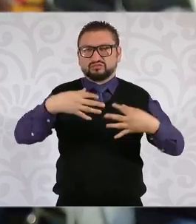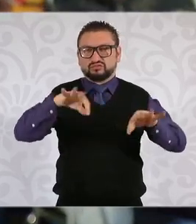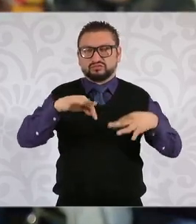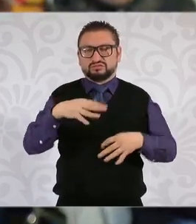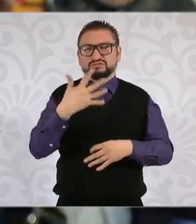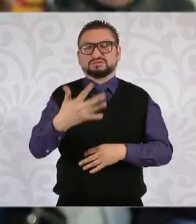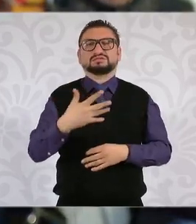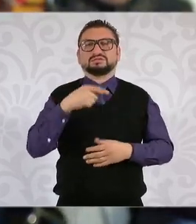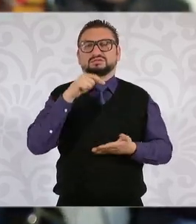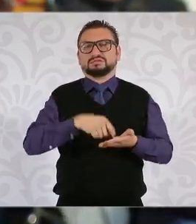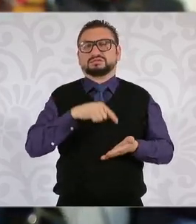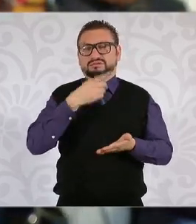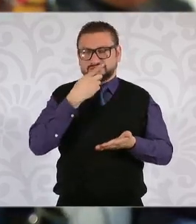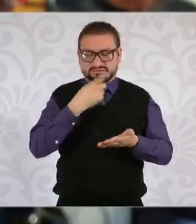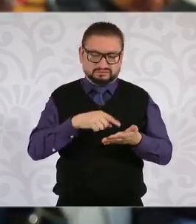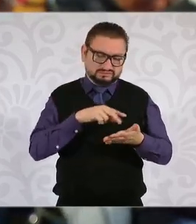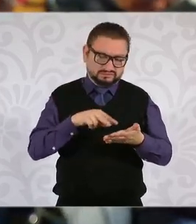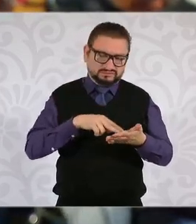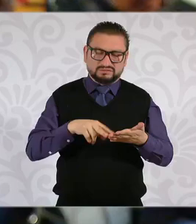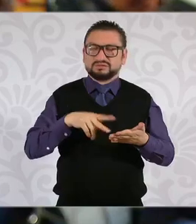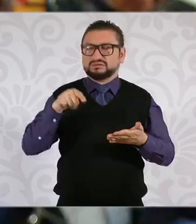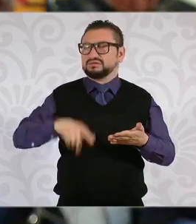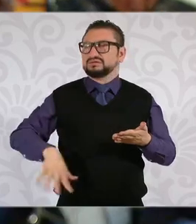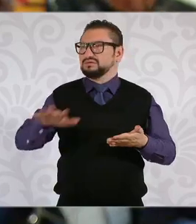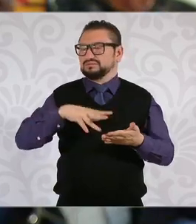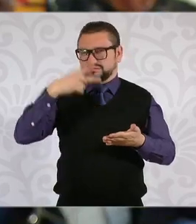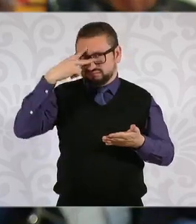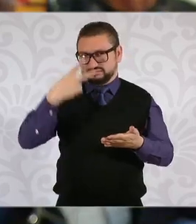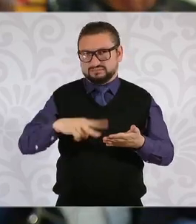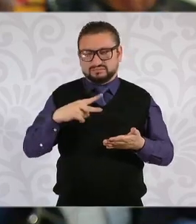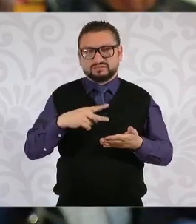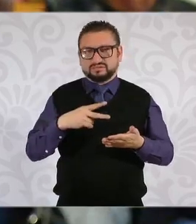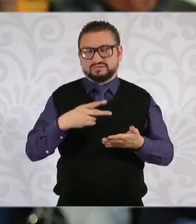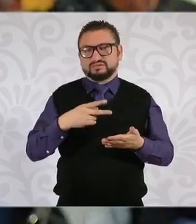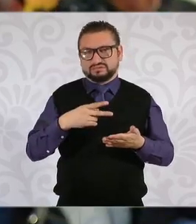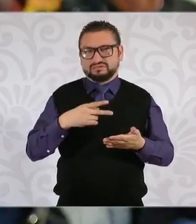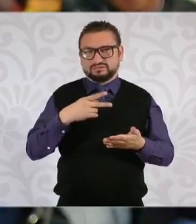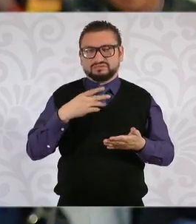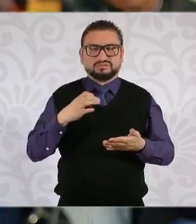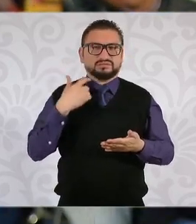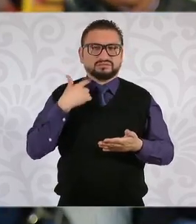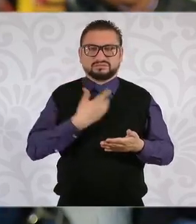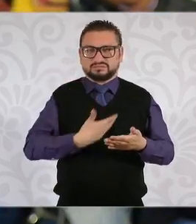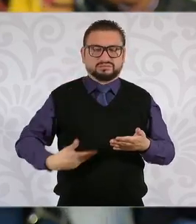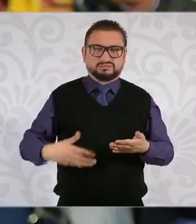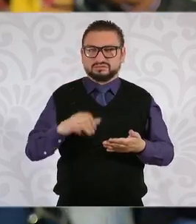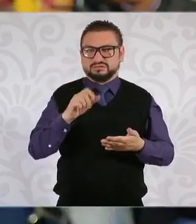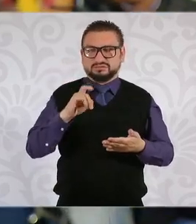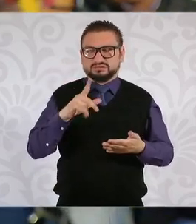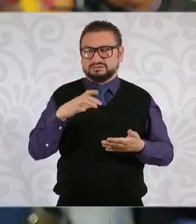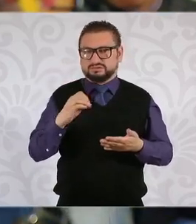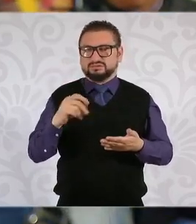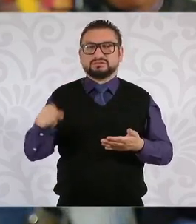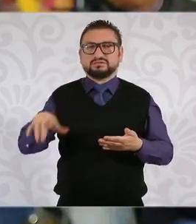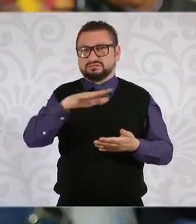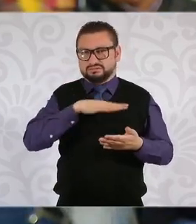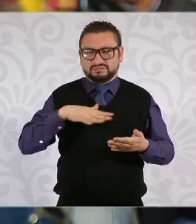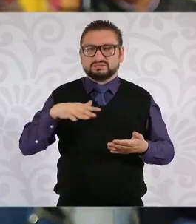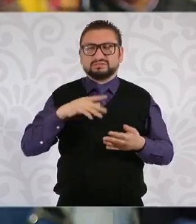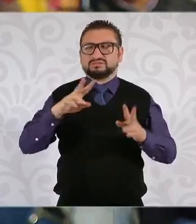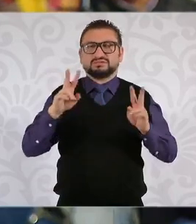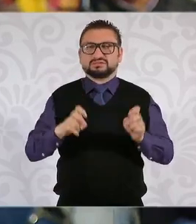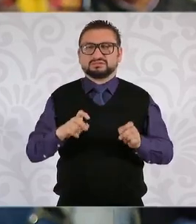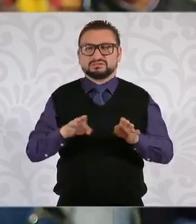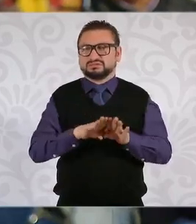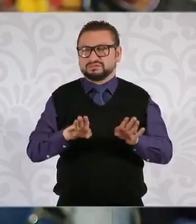dijo que México todavía hablaba en presente con el expresidente López Obrador, estaba viviendo una especie